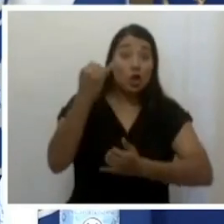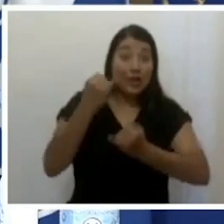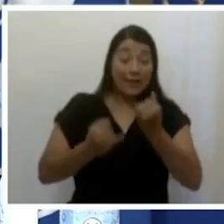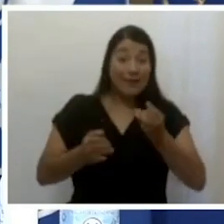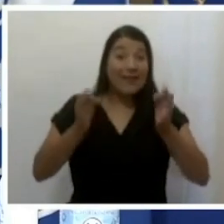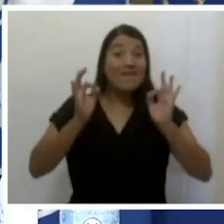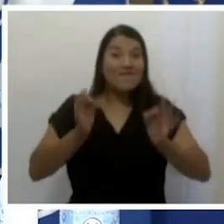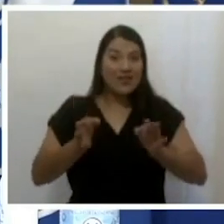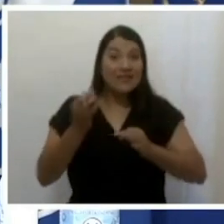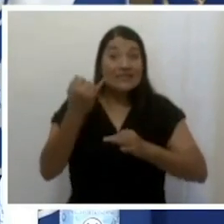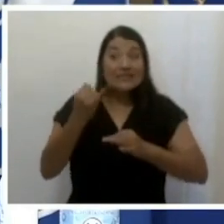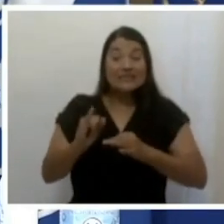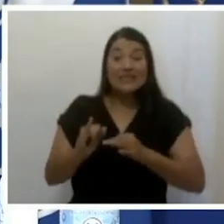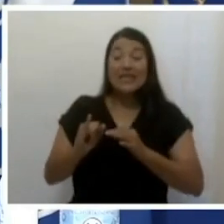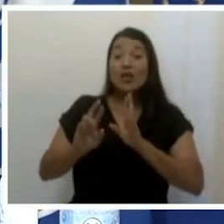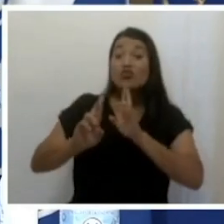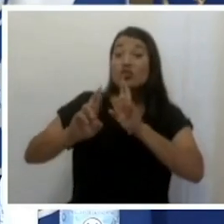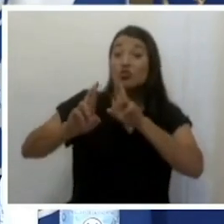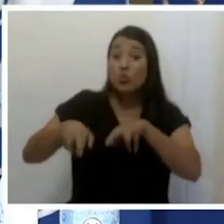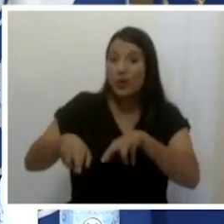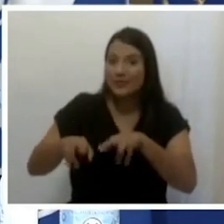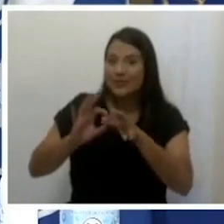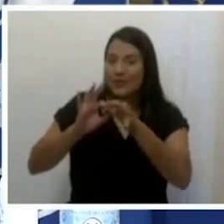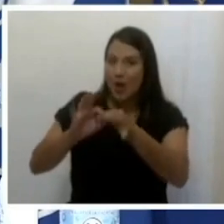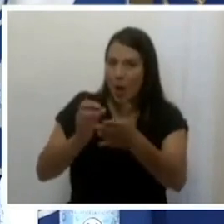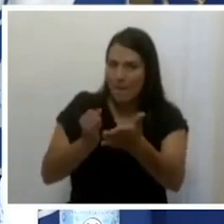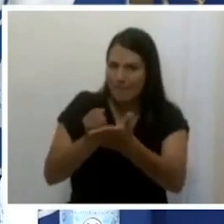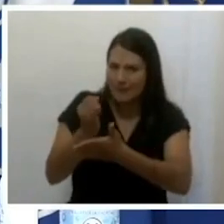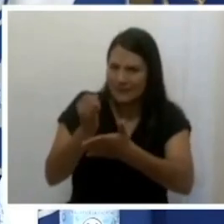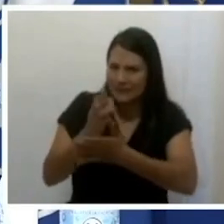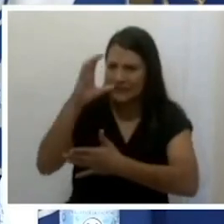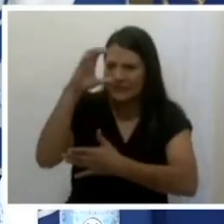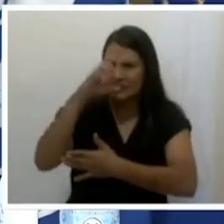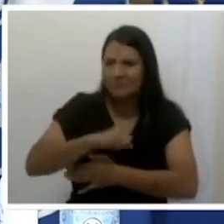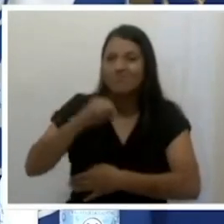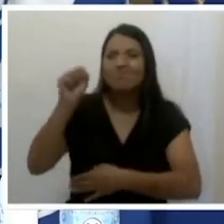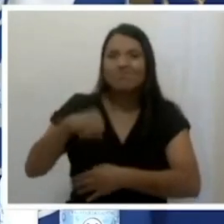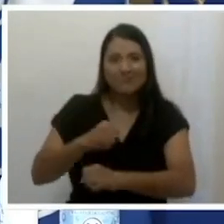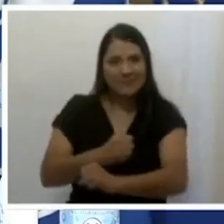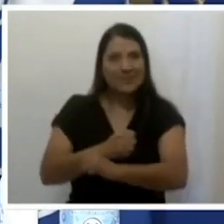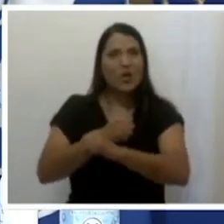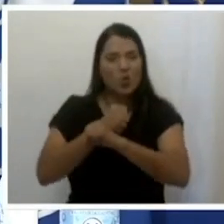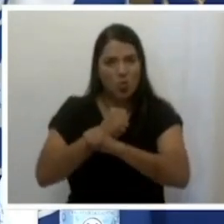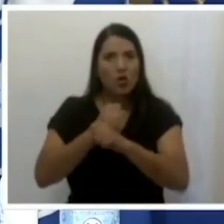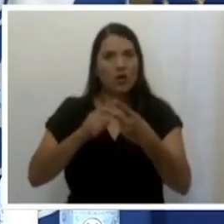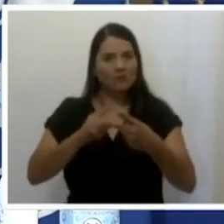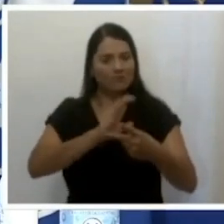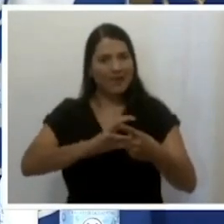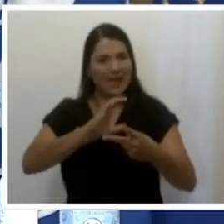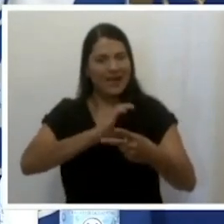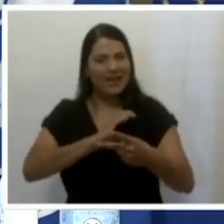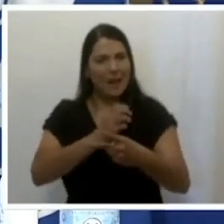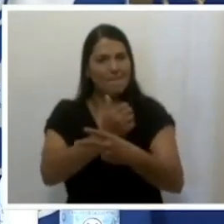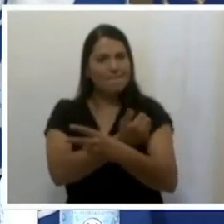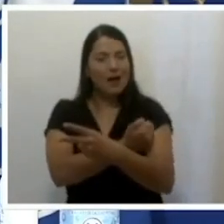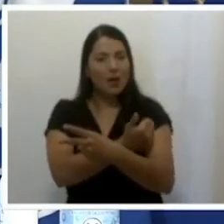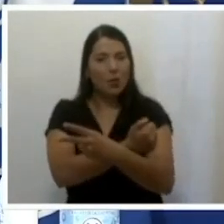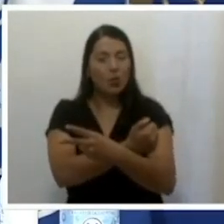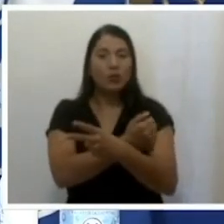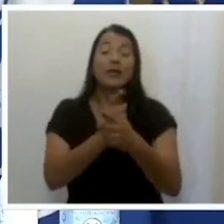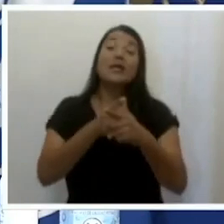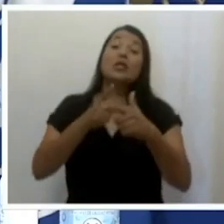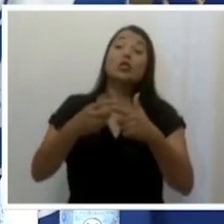confirman la seguridad y la eficacia de la vacuna, cuándo tendrían